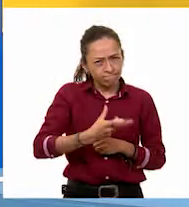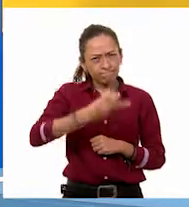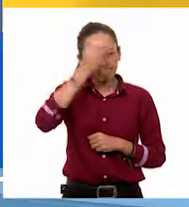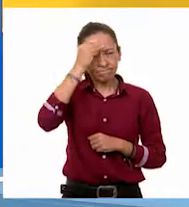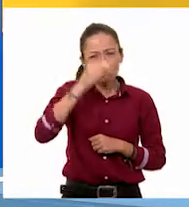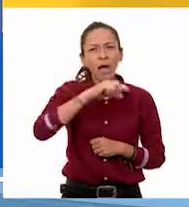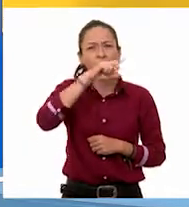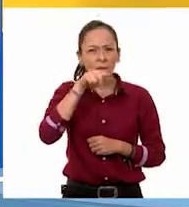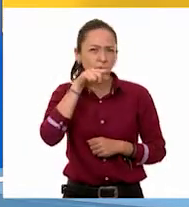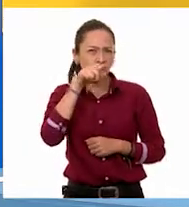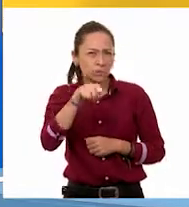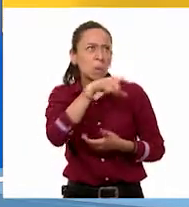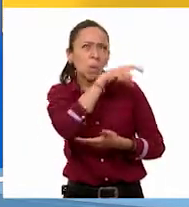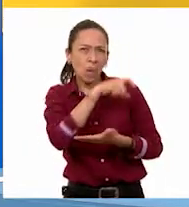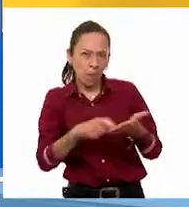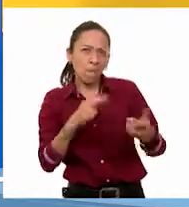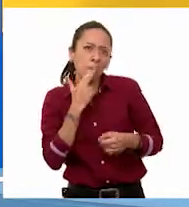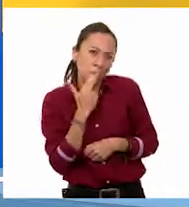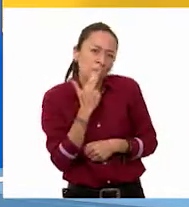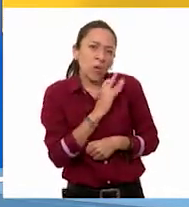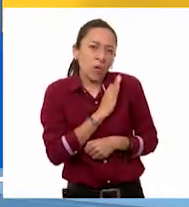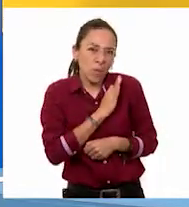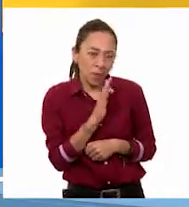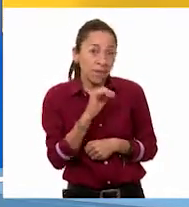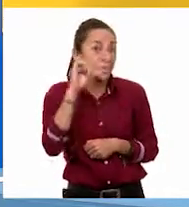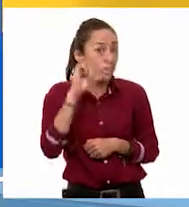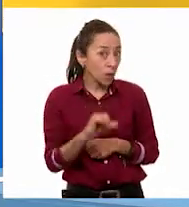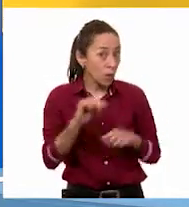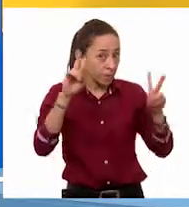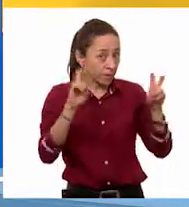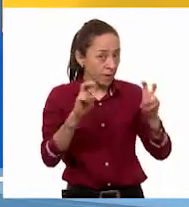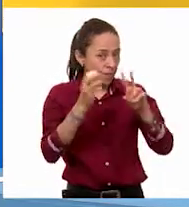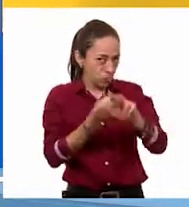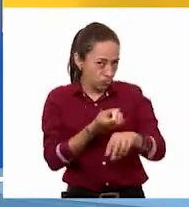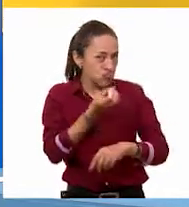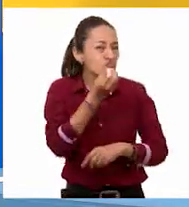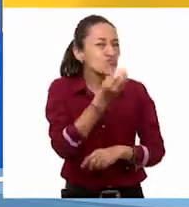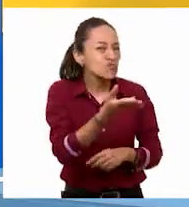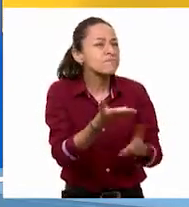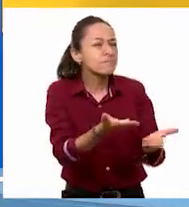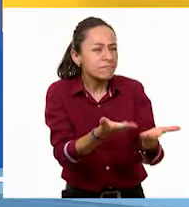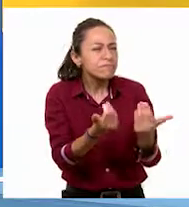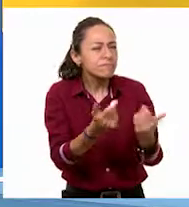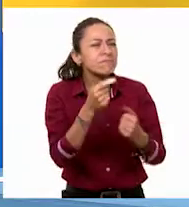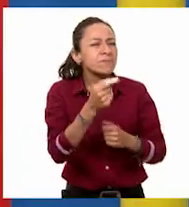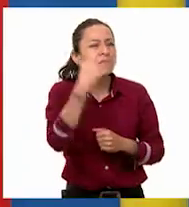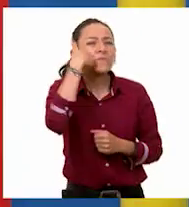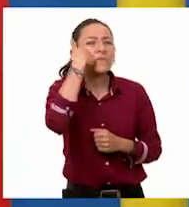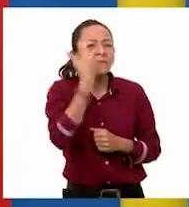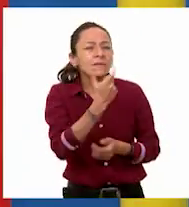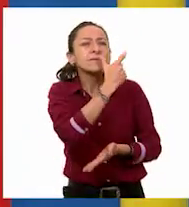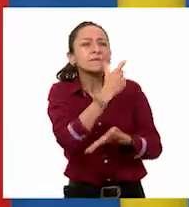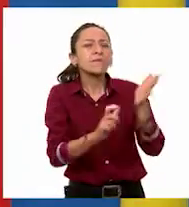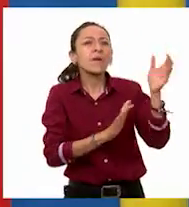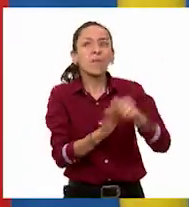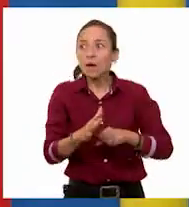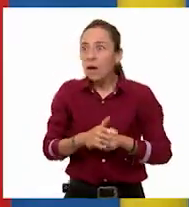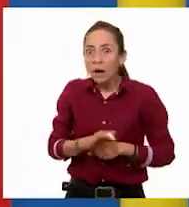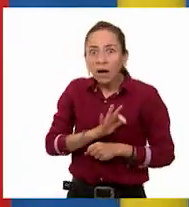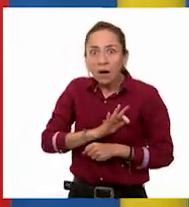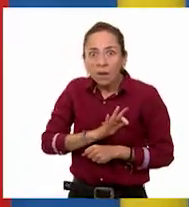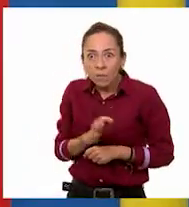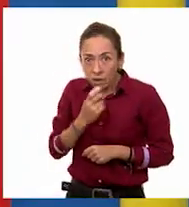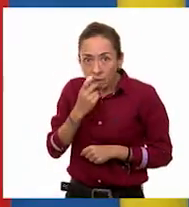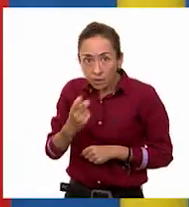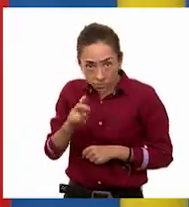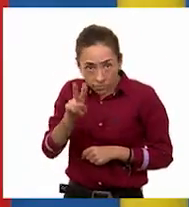relacionar el tema de hoy a tu idea. ¿Nos podrías platicar qué estás considerando comprar? ¡Ay, ¿en serio? ¡Mil gracias!